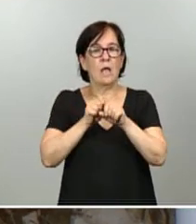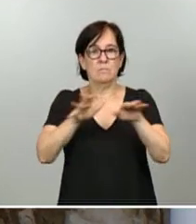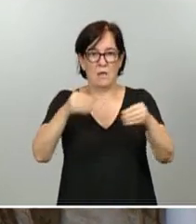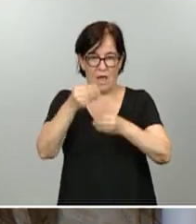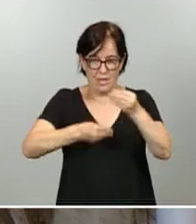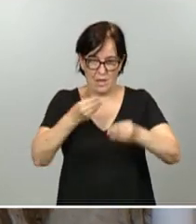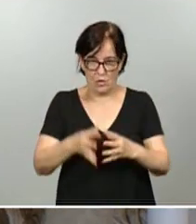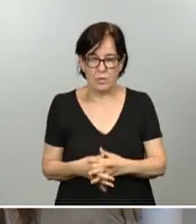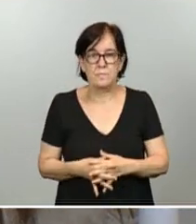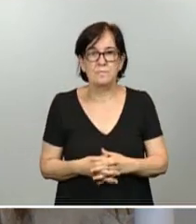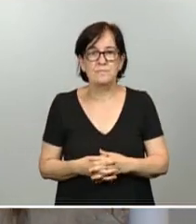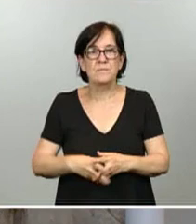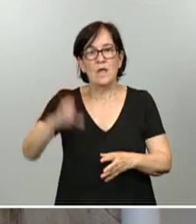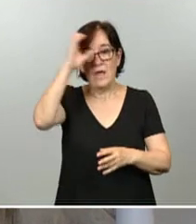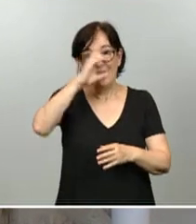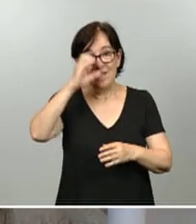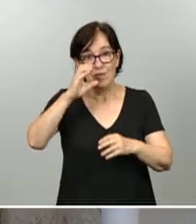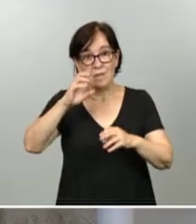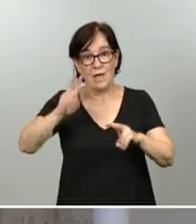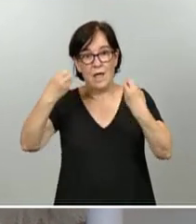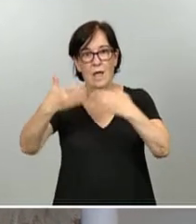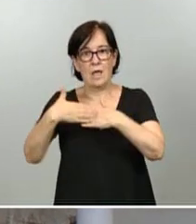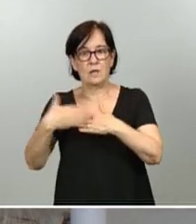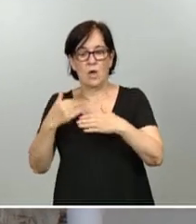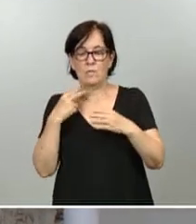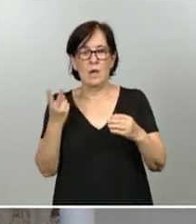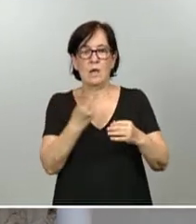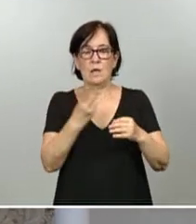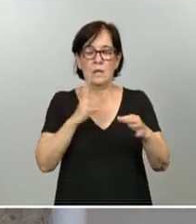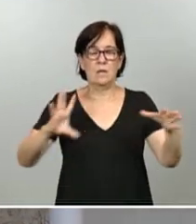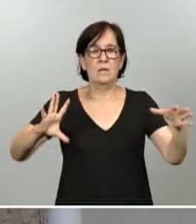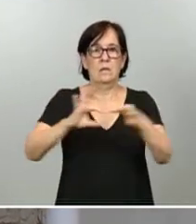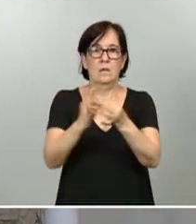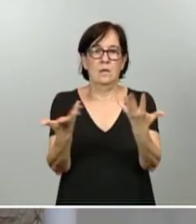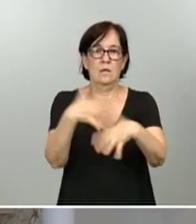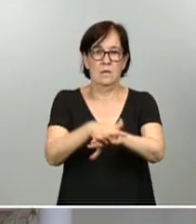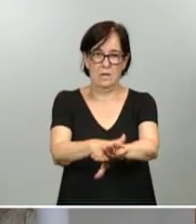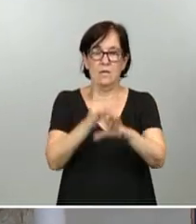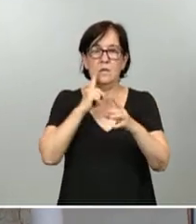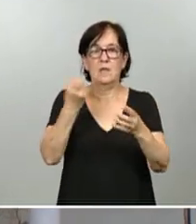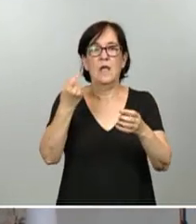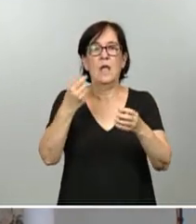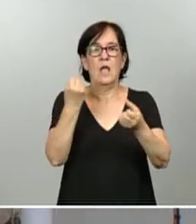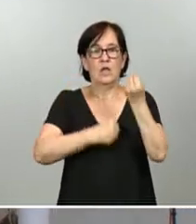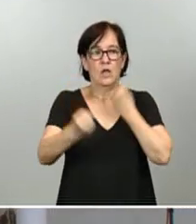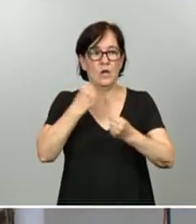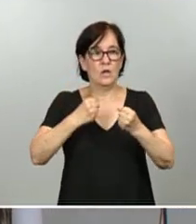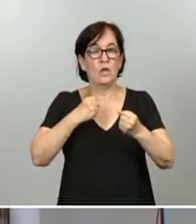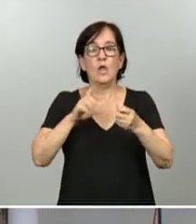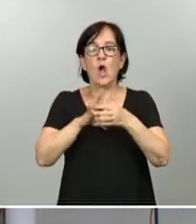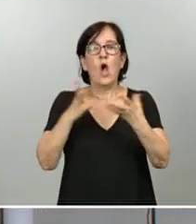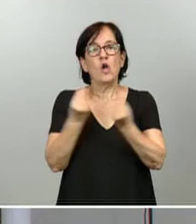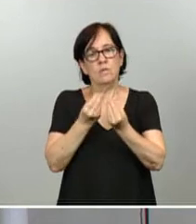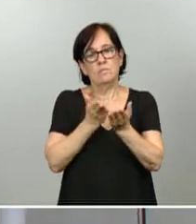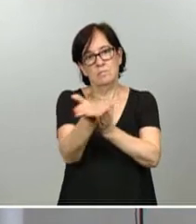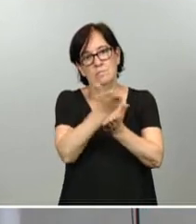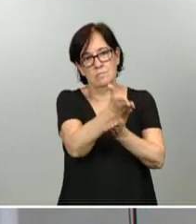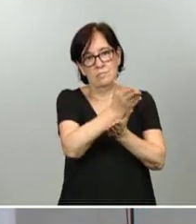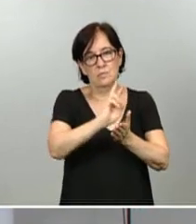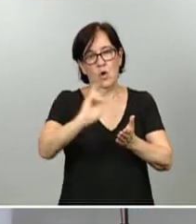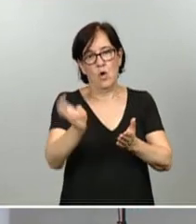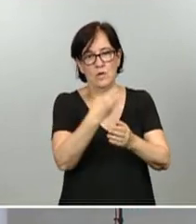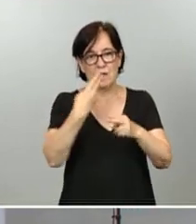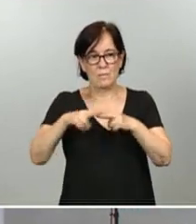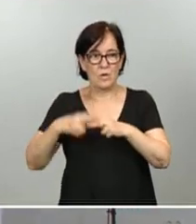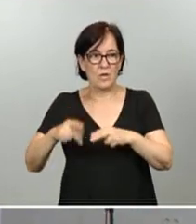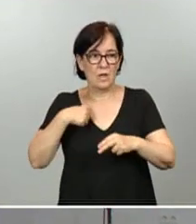Ciencia e innovación deben ser parte de un modelo integral de nuestra economía, en armonía con otras políticas. Tenemos el